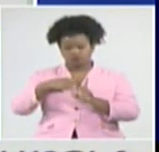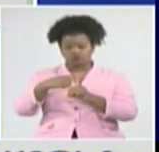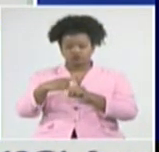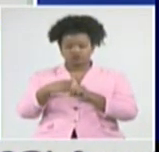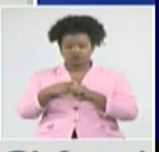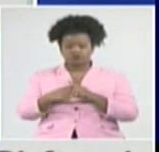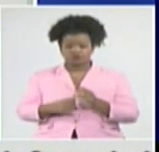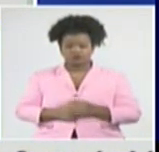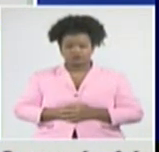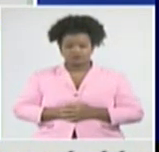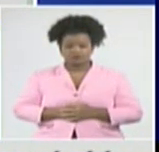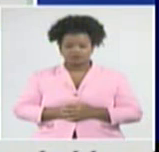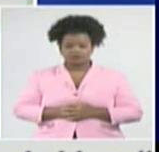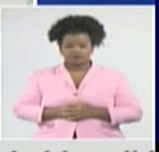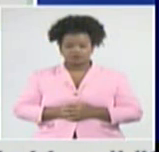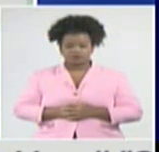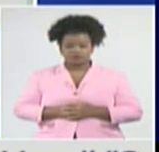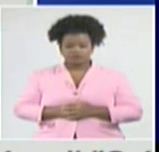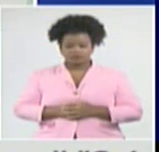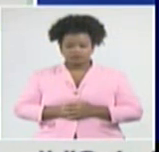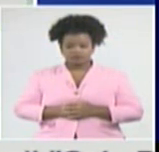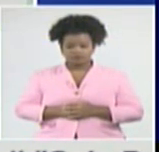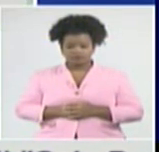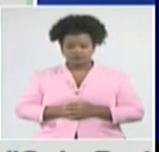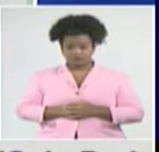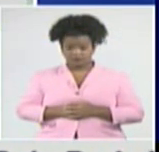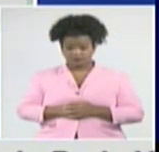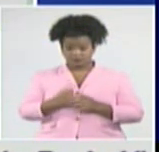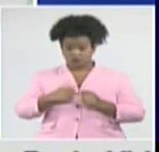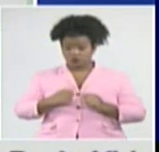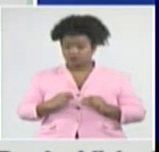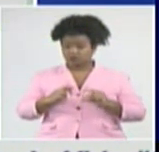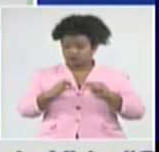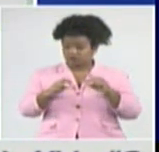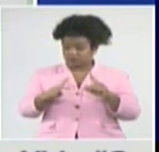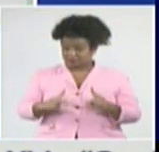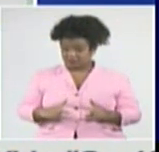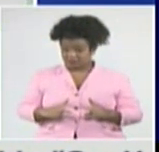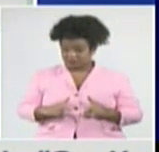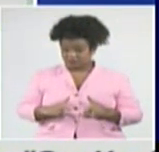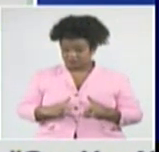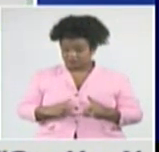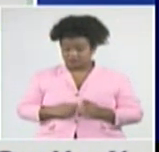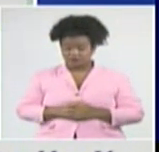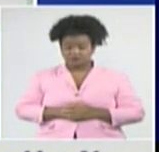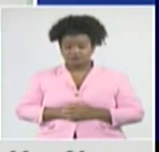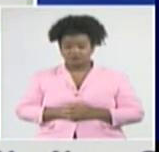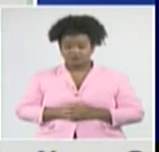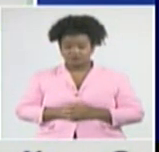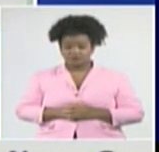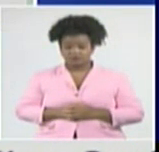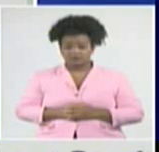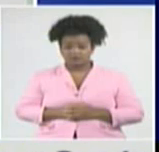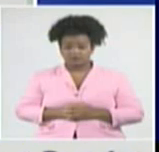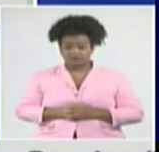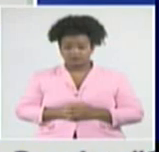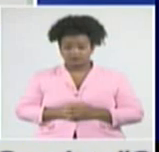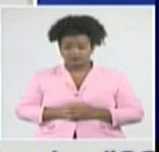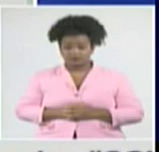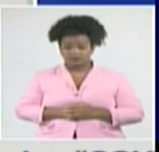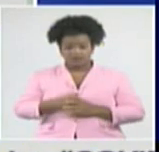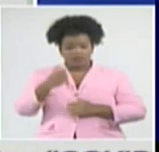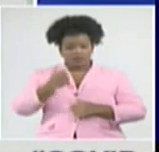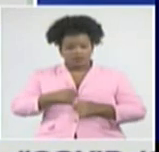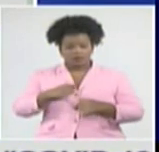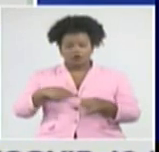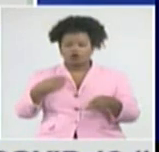en el gráfico ahí. Por eso, reitero, no se corresponde. Tenemos que tener un tanto de confianza